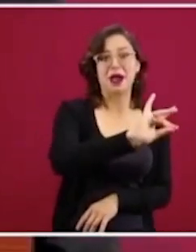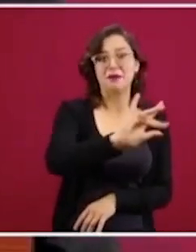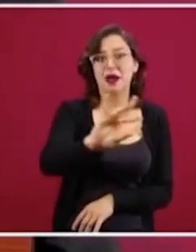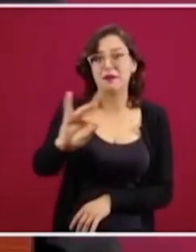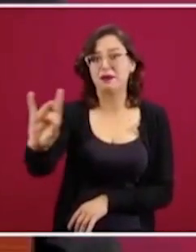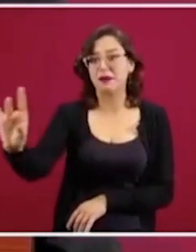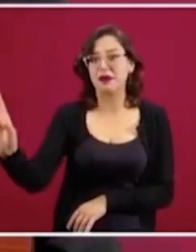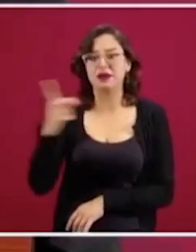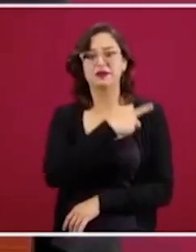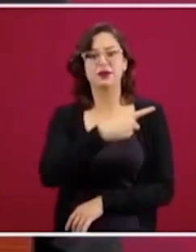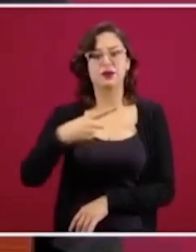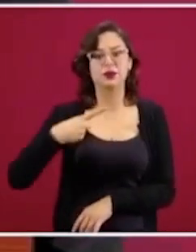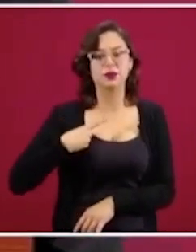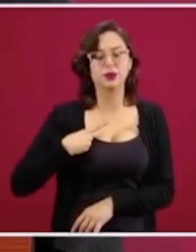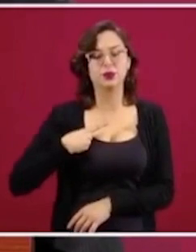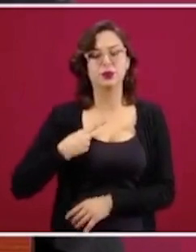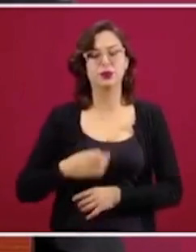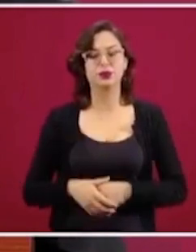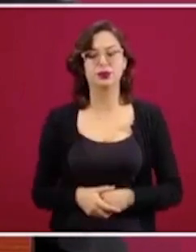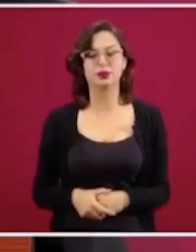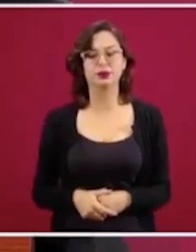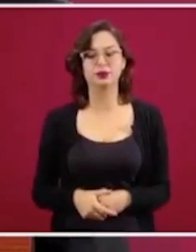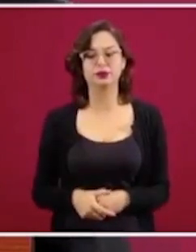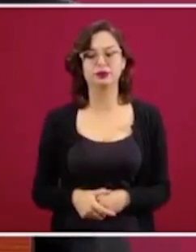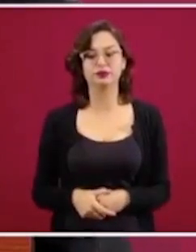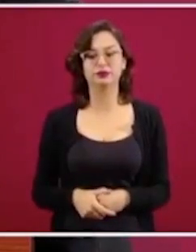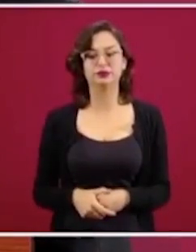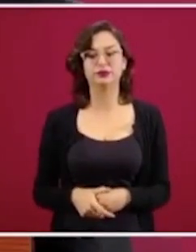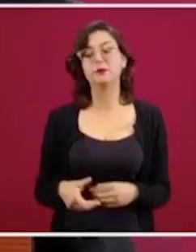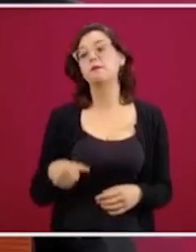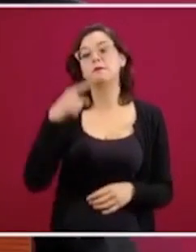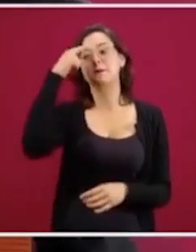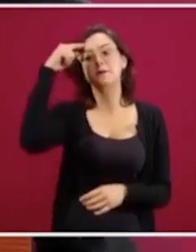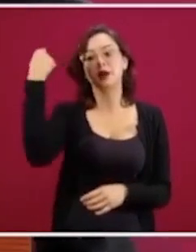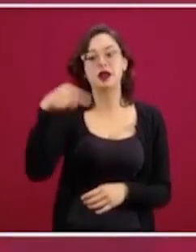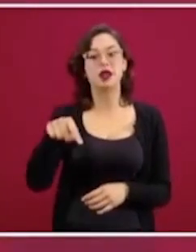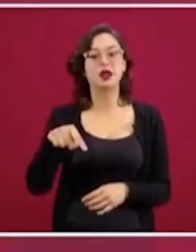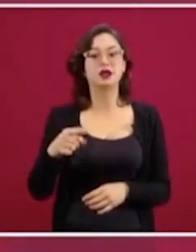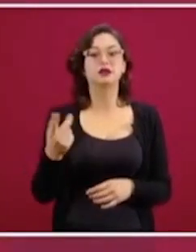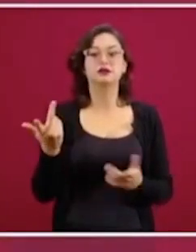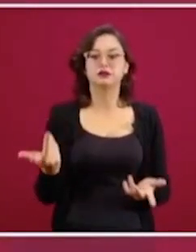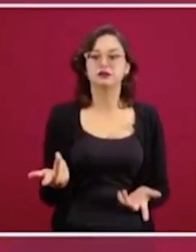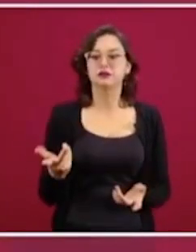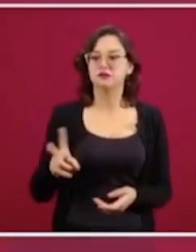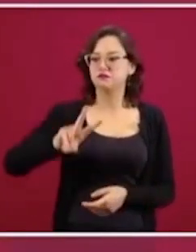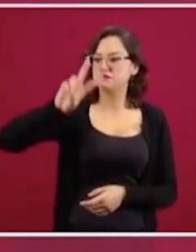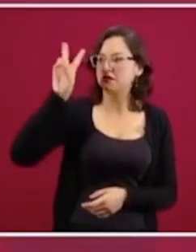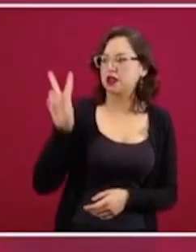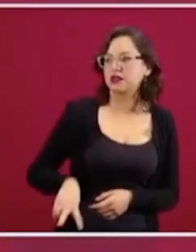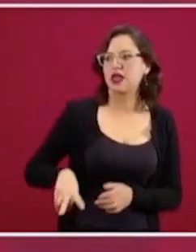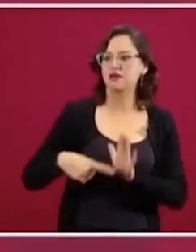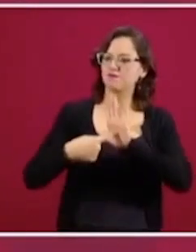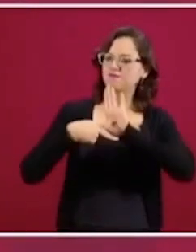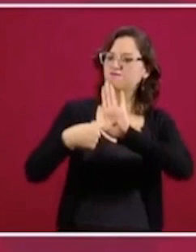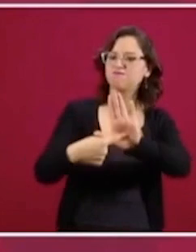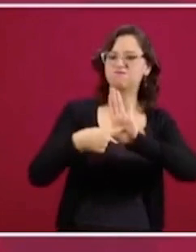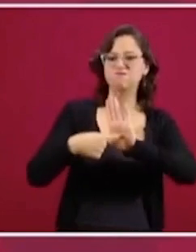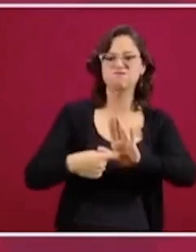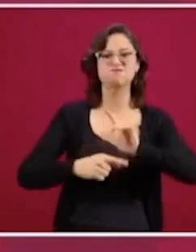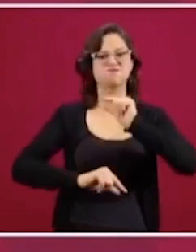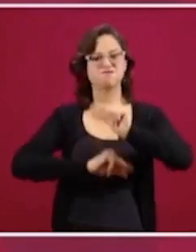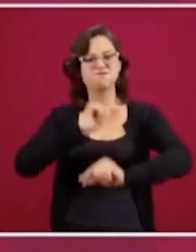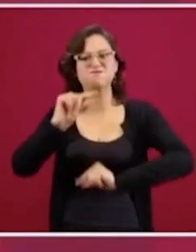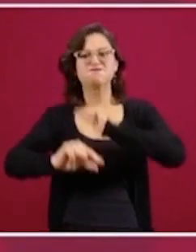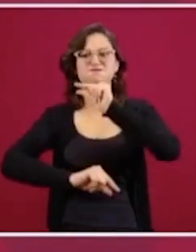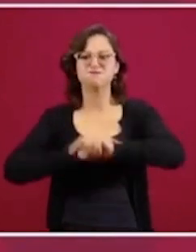el que la verdad se vaya abriendo paso boca a boca,